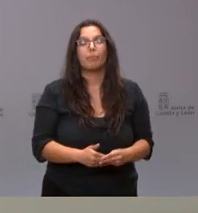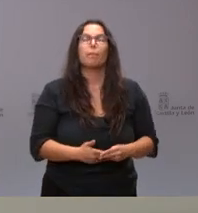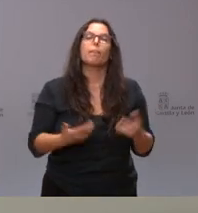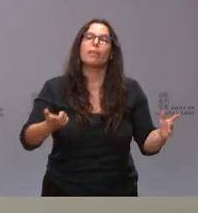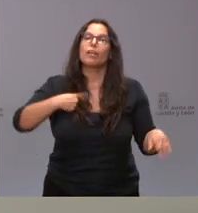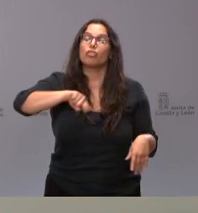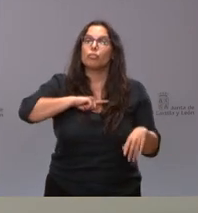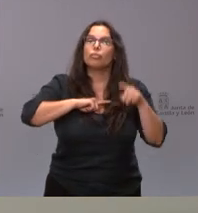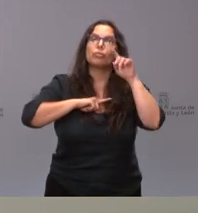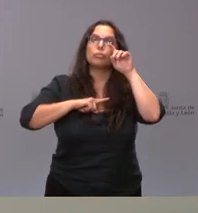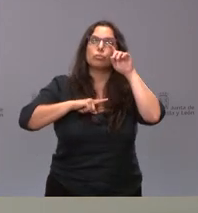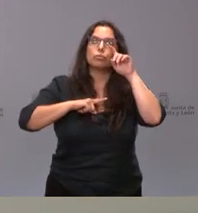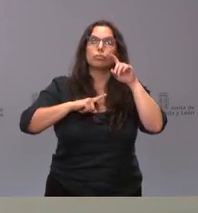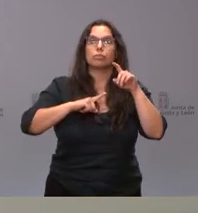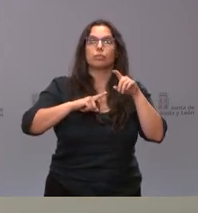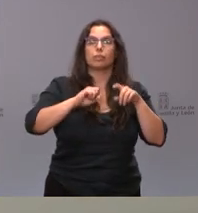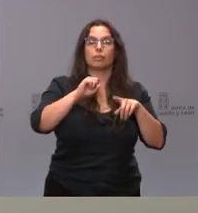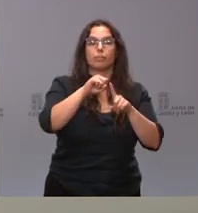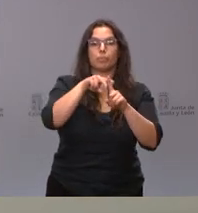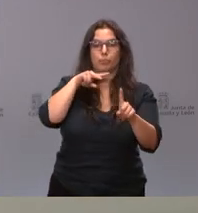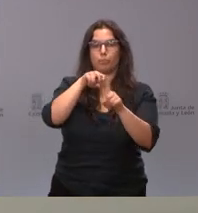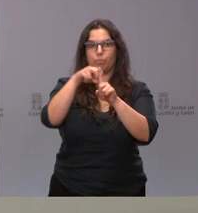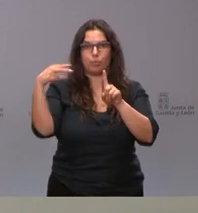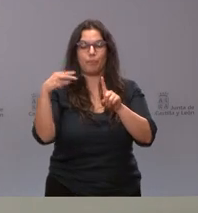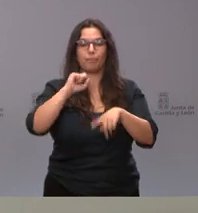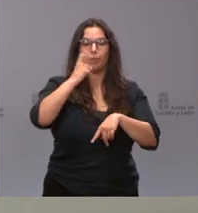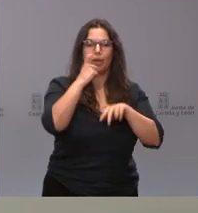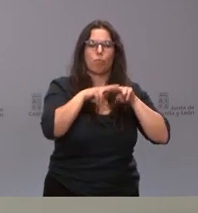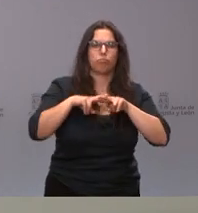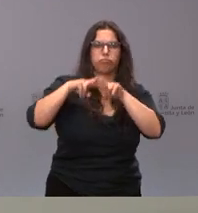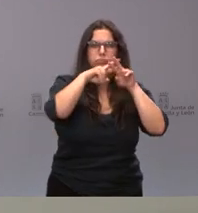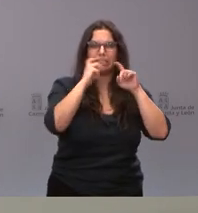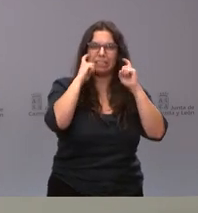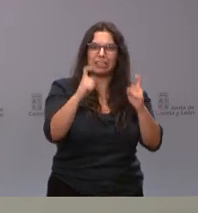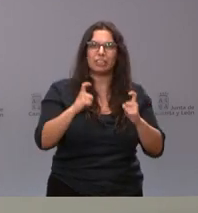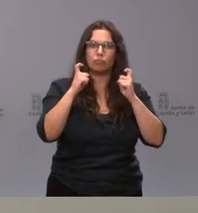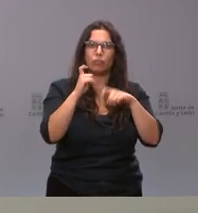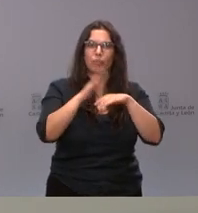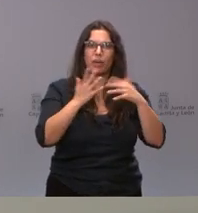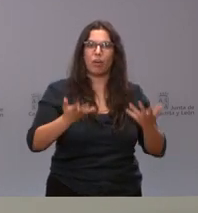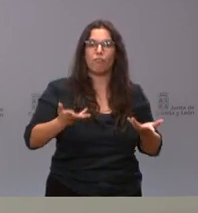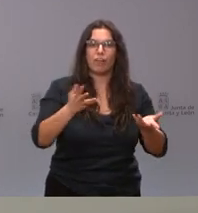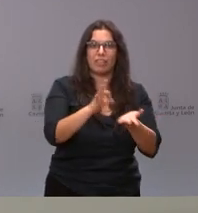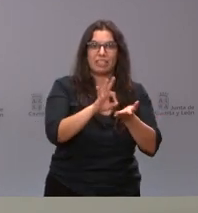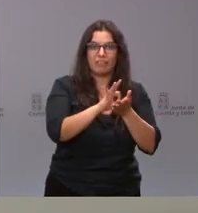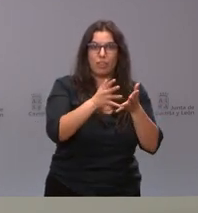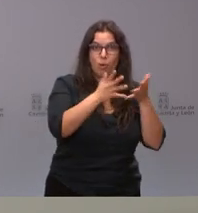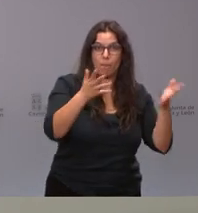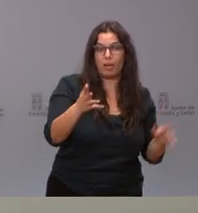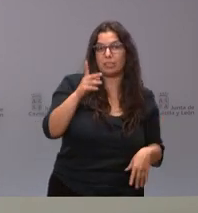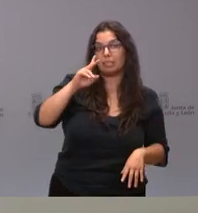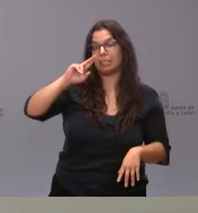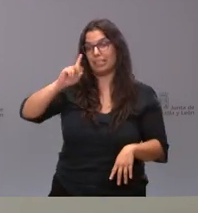un análisis desde una doble perspectiva. Primero, el esfuerzo por incrementar los servicios que prestamos en el territorio y, en segundo lugar,